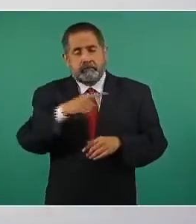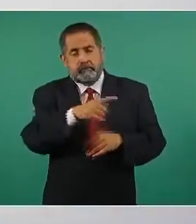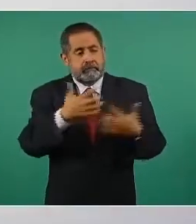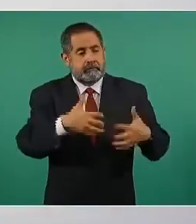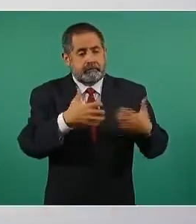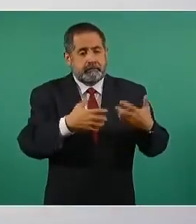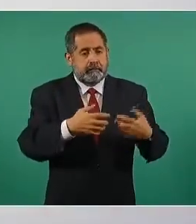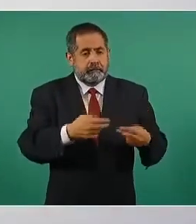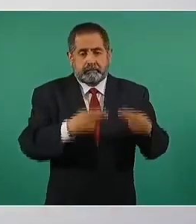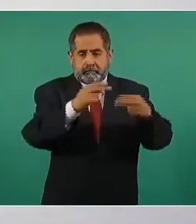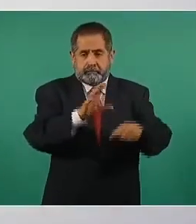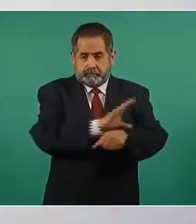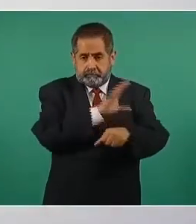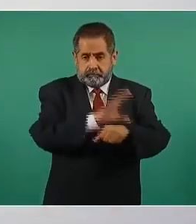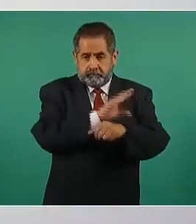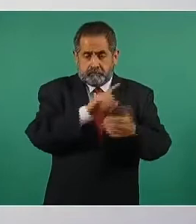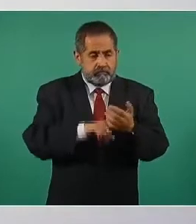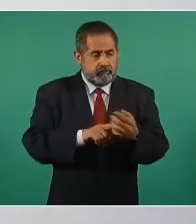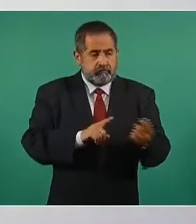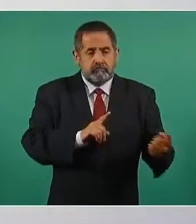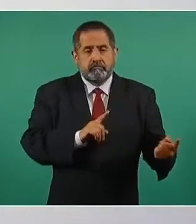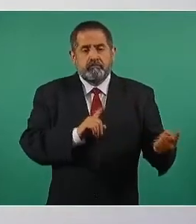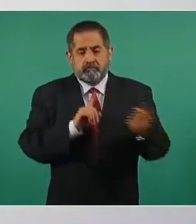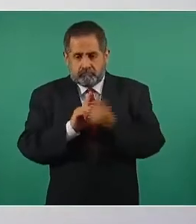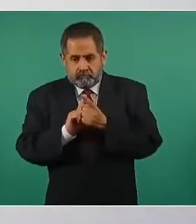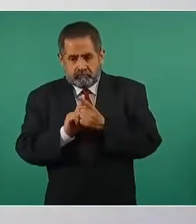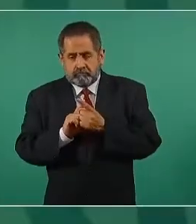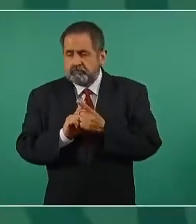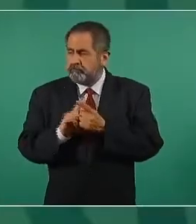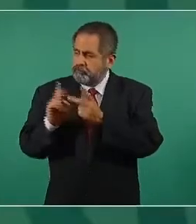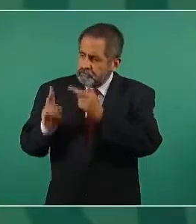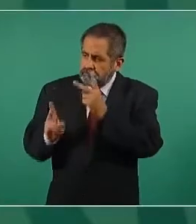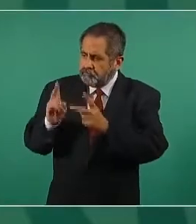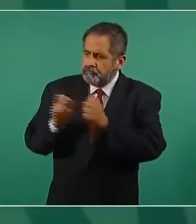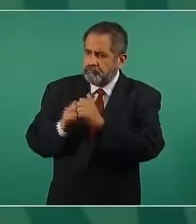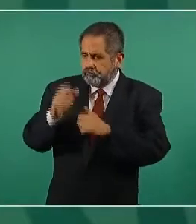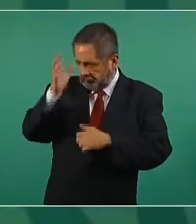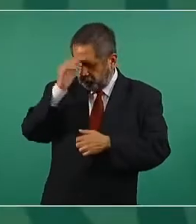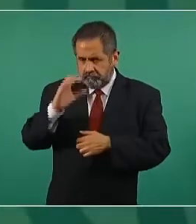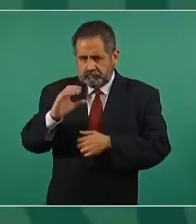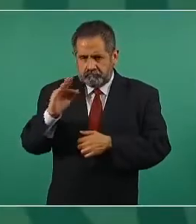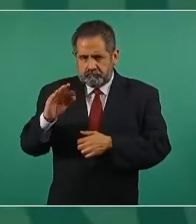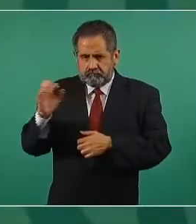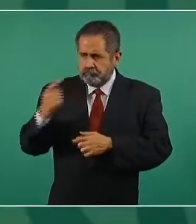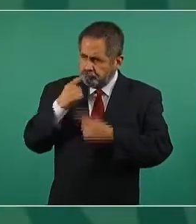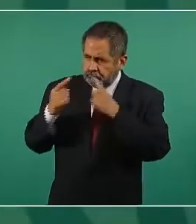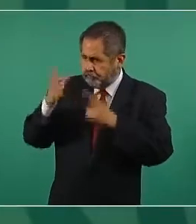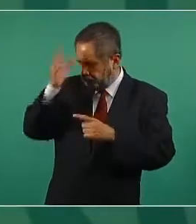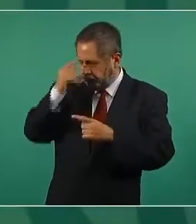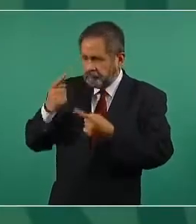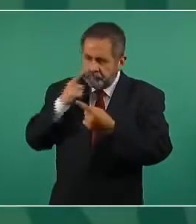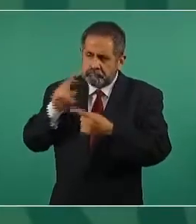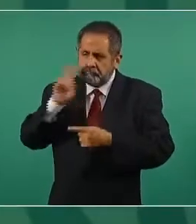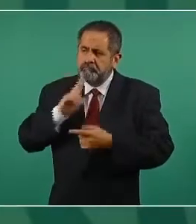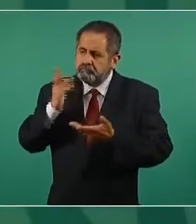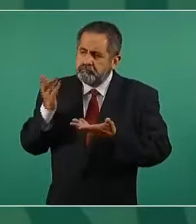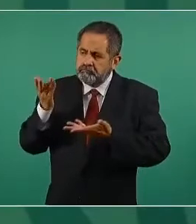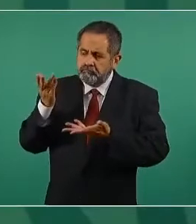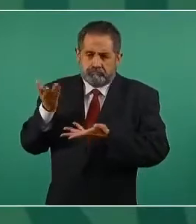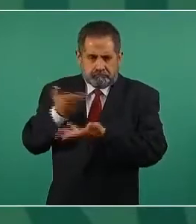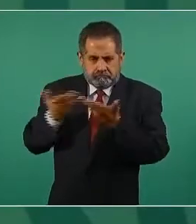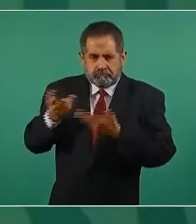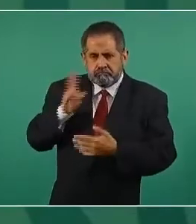eléctricas fueron a buscar acuerdo a la Comisión Federal a decir queremos